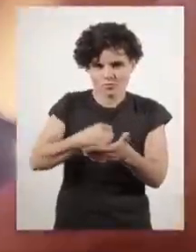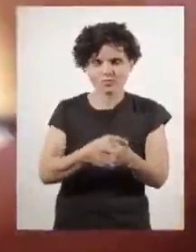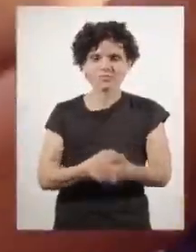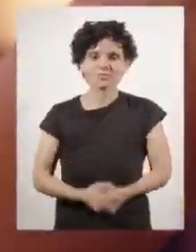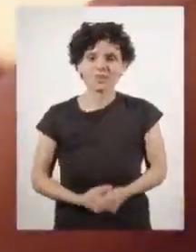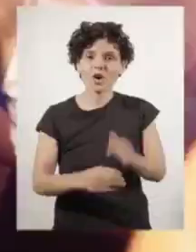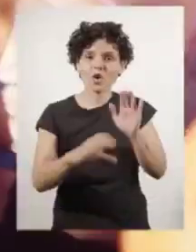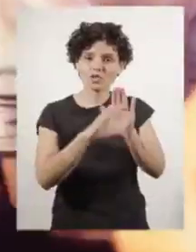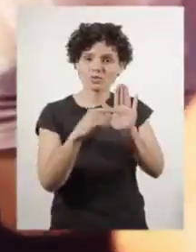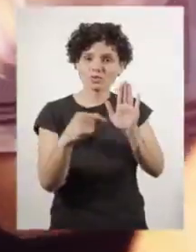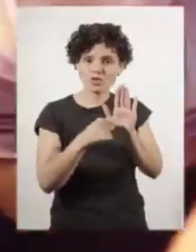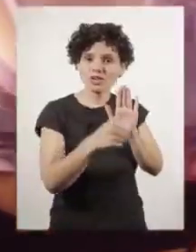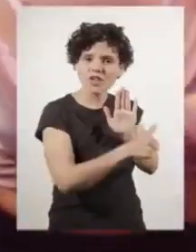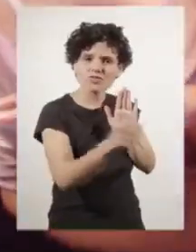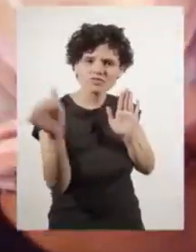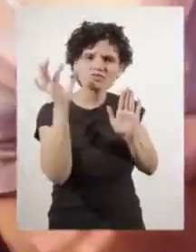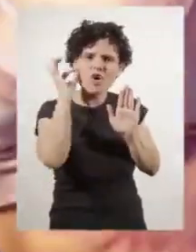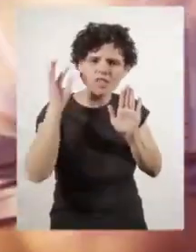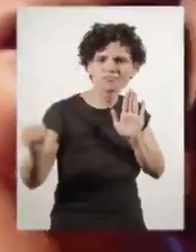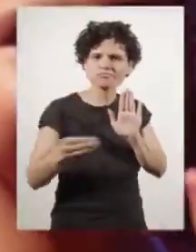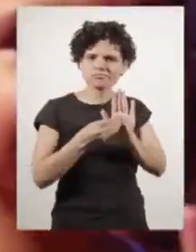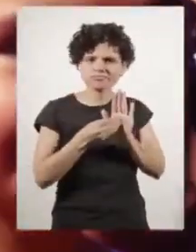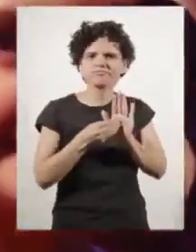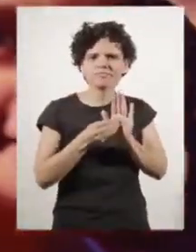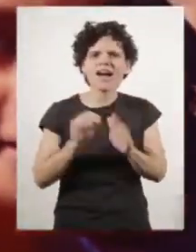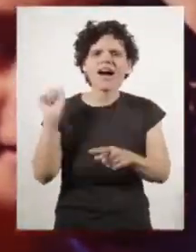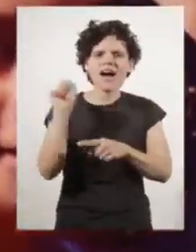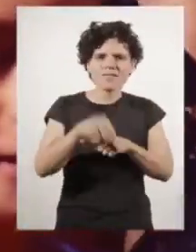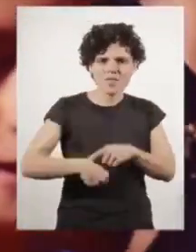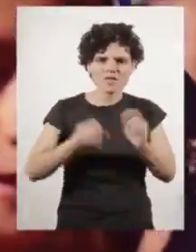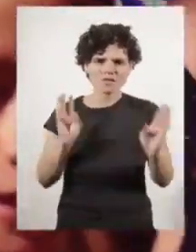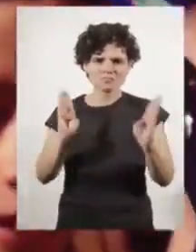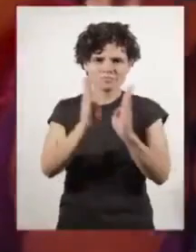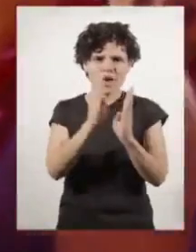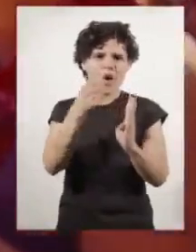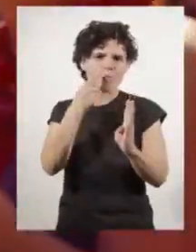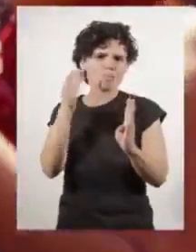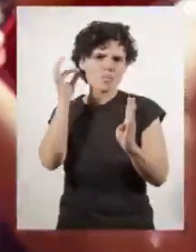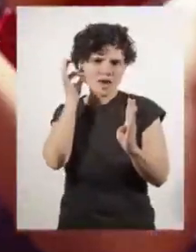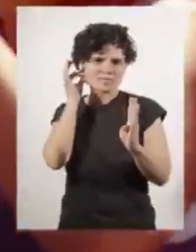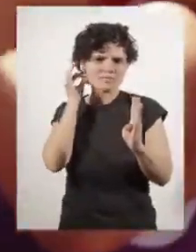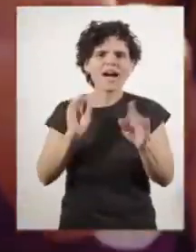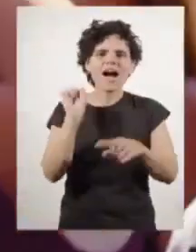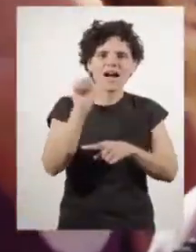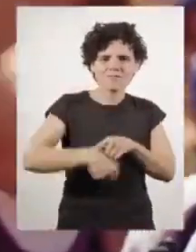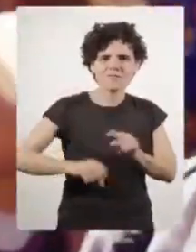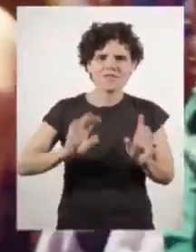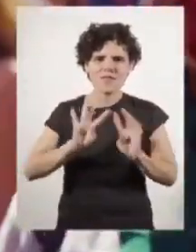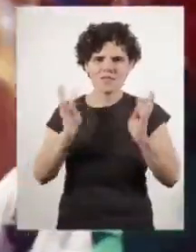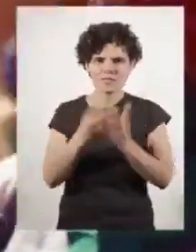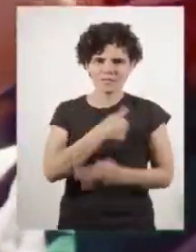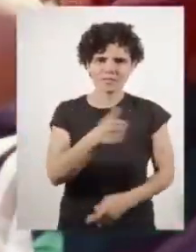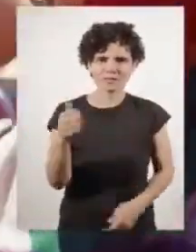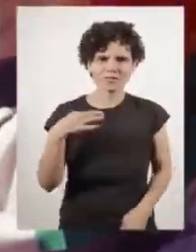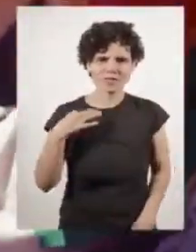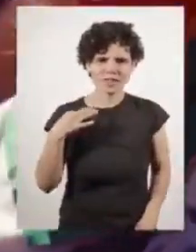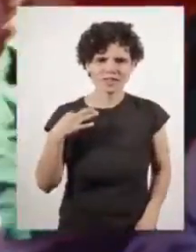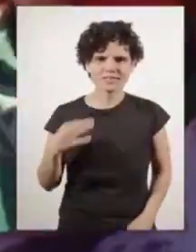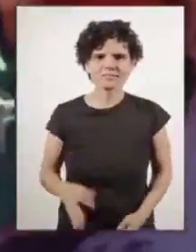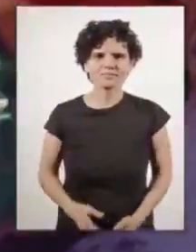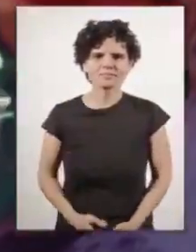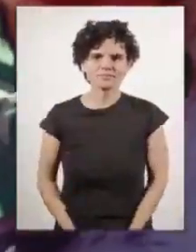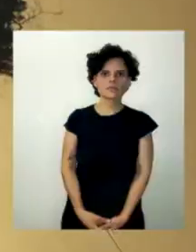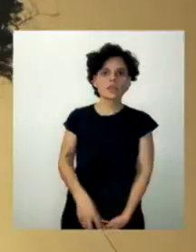Luchamos todas juntas. Por una constitución que nos represente a todas, apruebo con paridad, apruebo convención